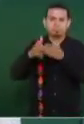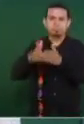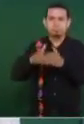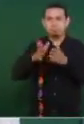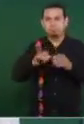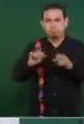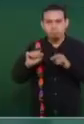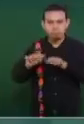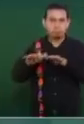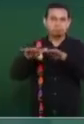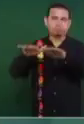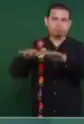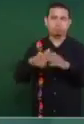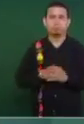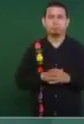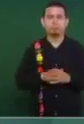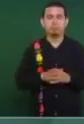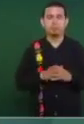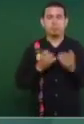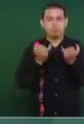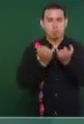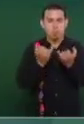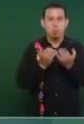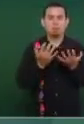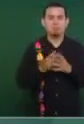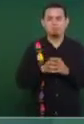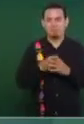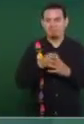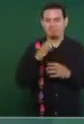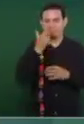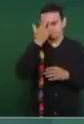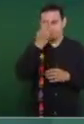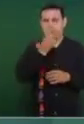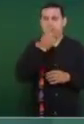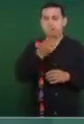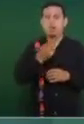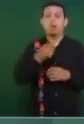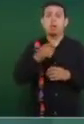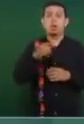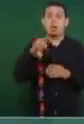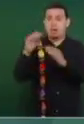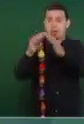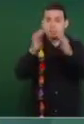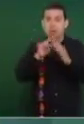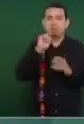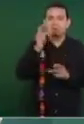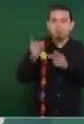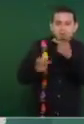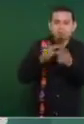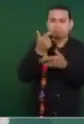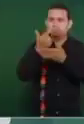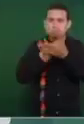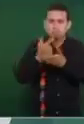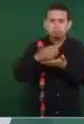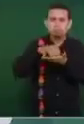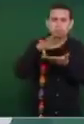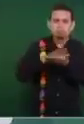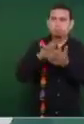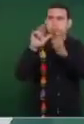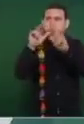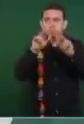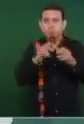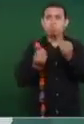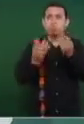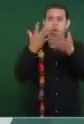haciendo un censo que se va a concluir el domingo.